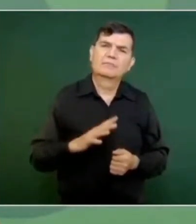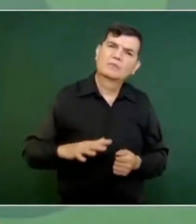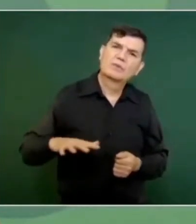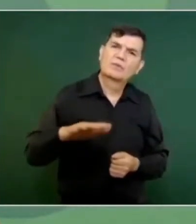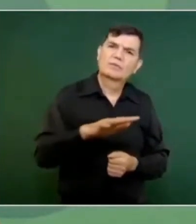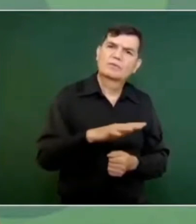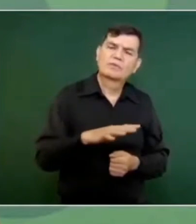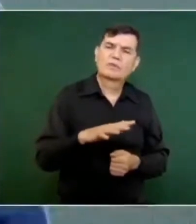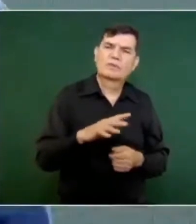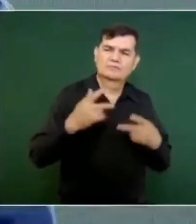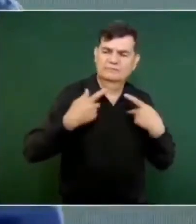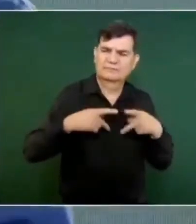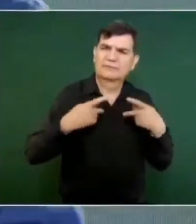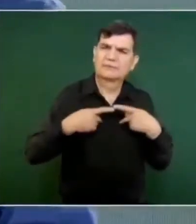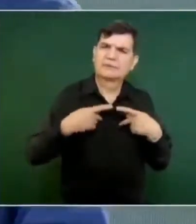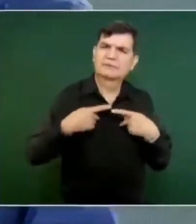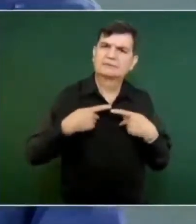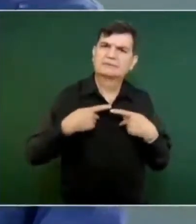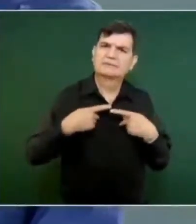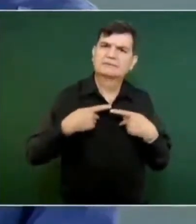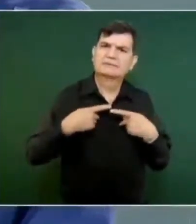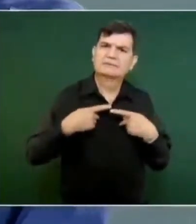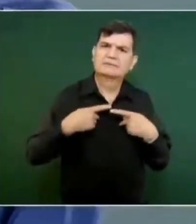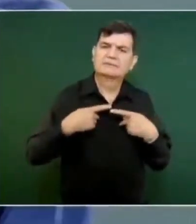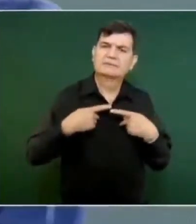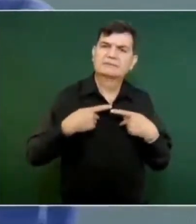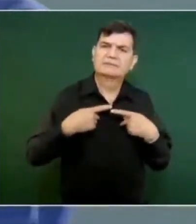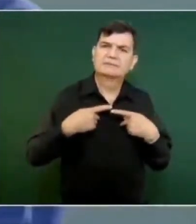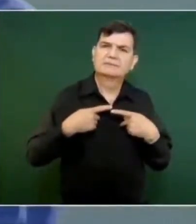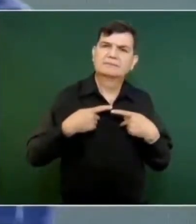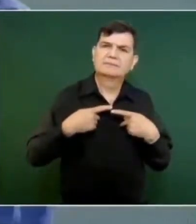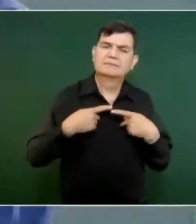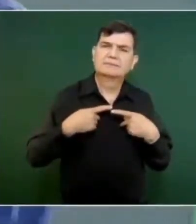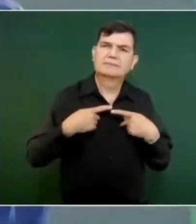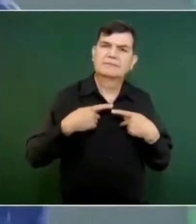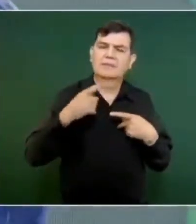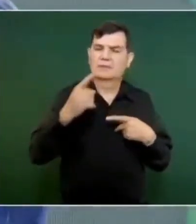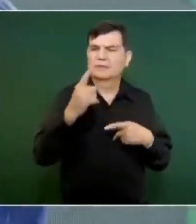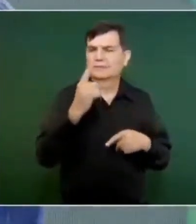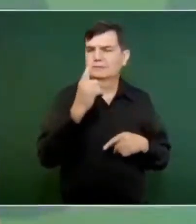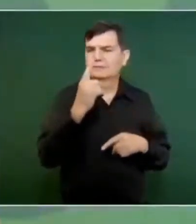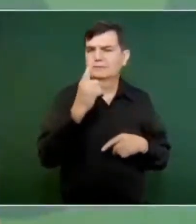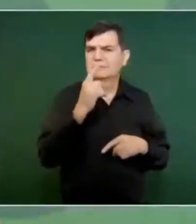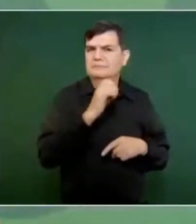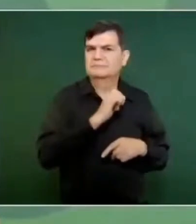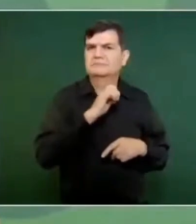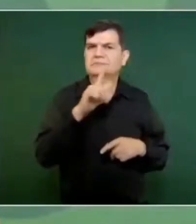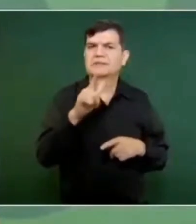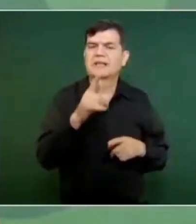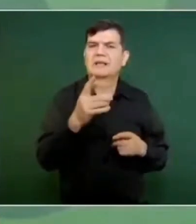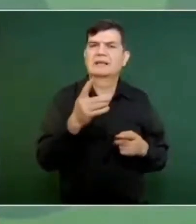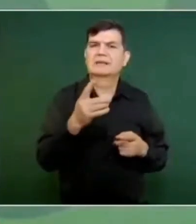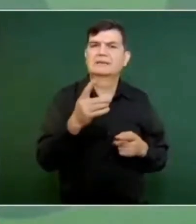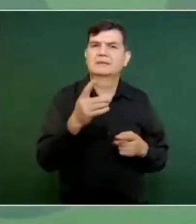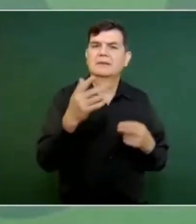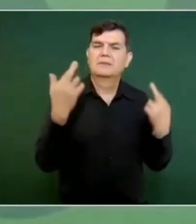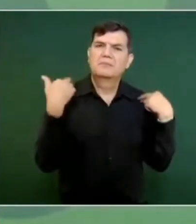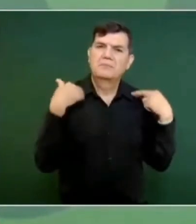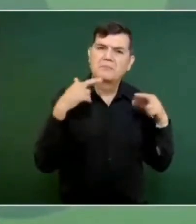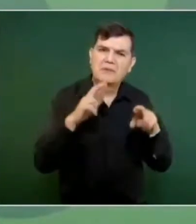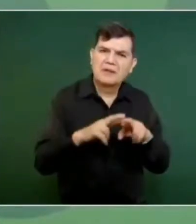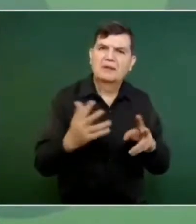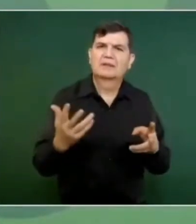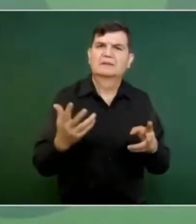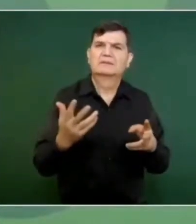ciudadanos, en especial a maestros